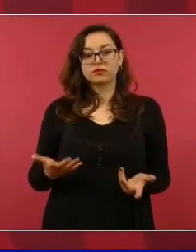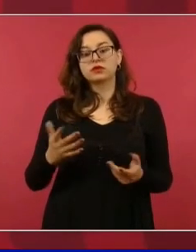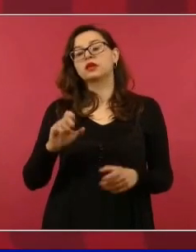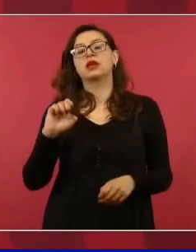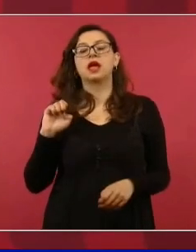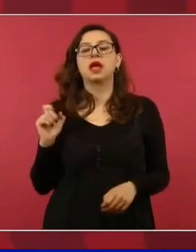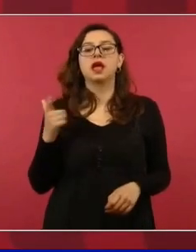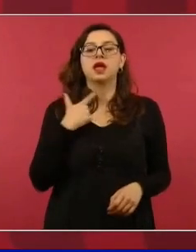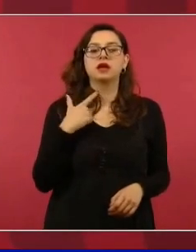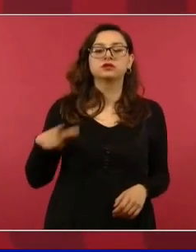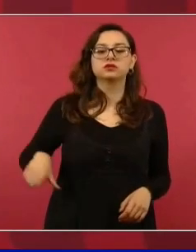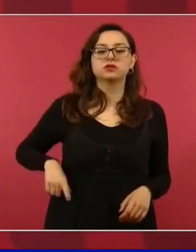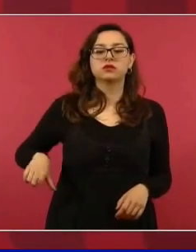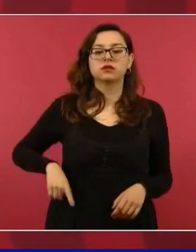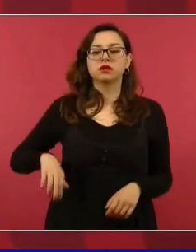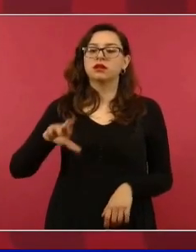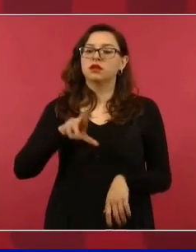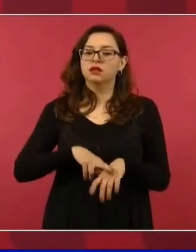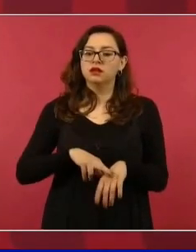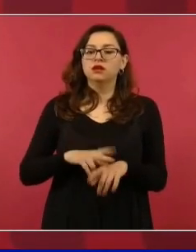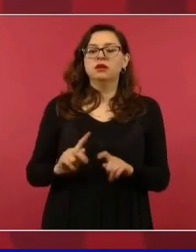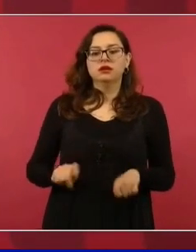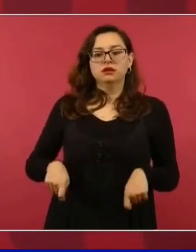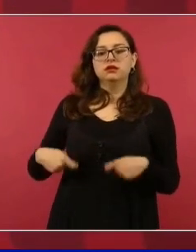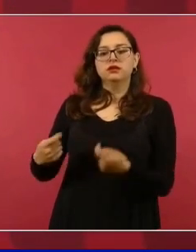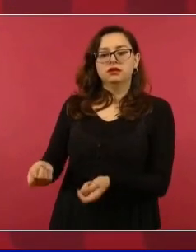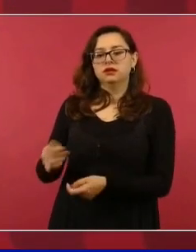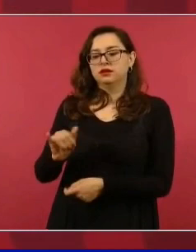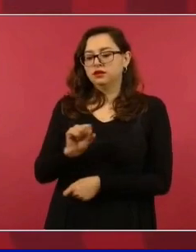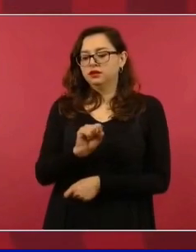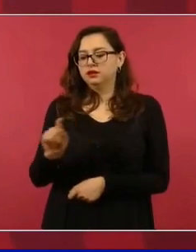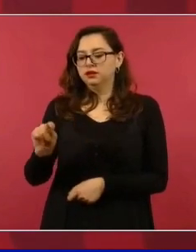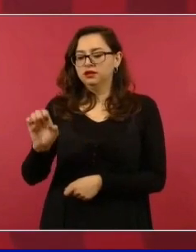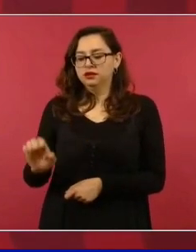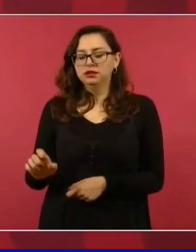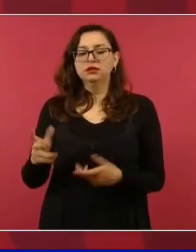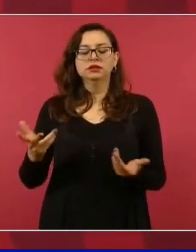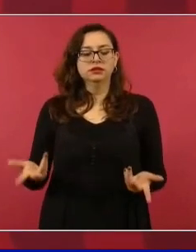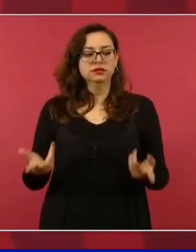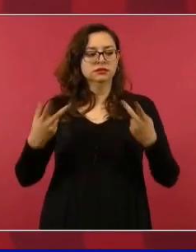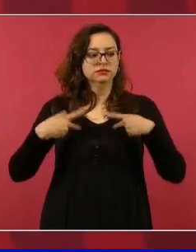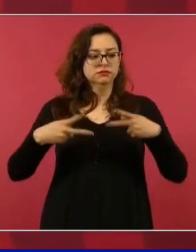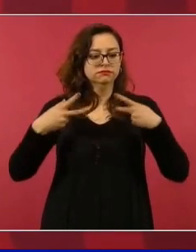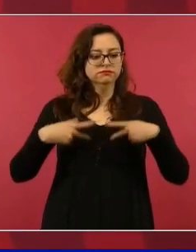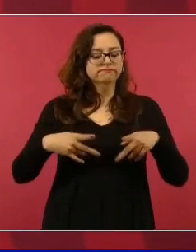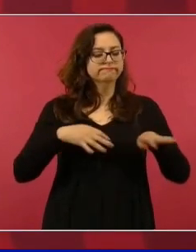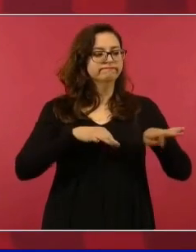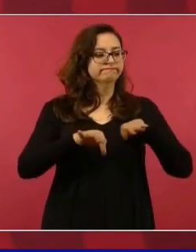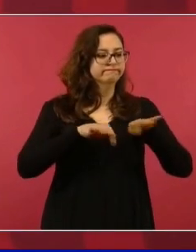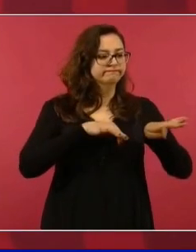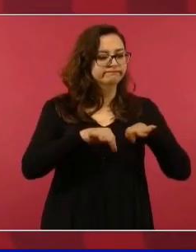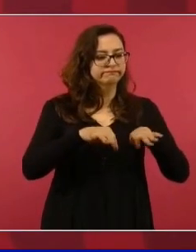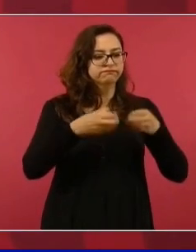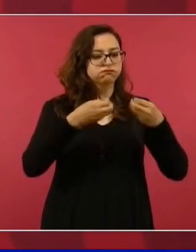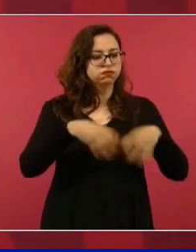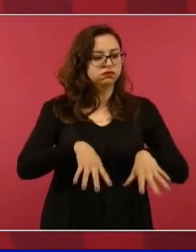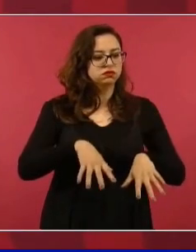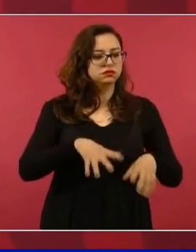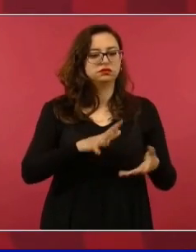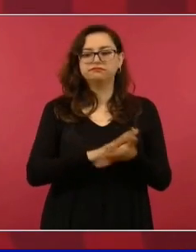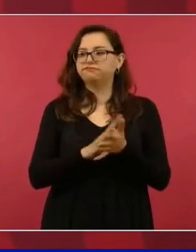al Issste y quien se quedaba sin trabajo, pero tenía influencias al Issste.